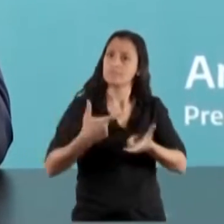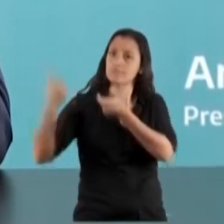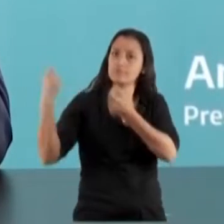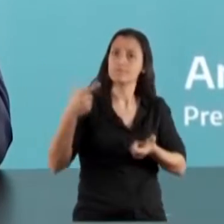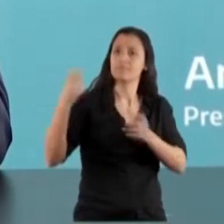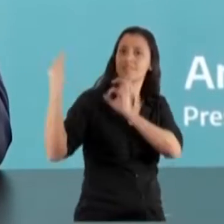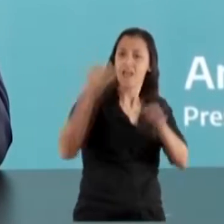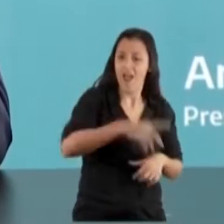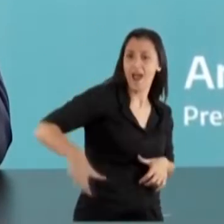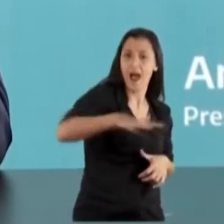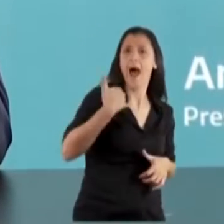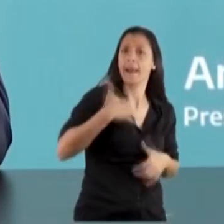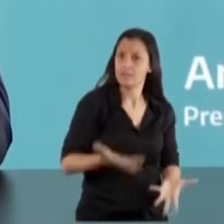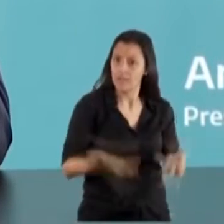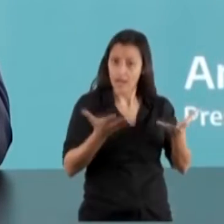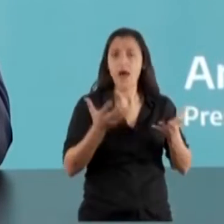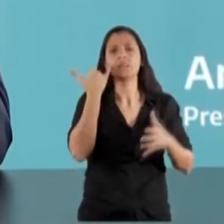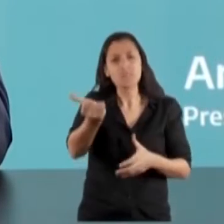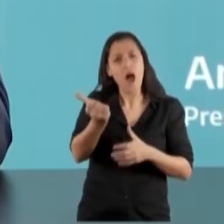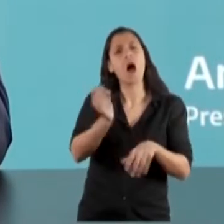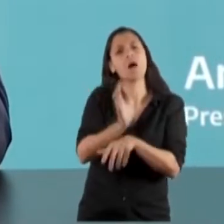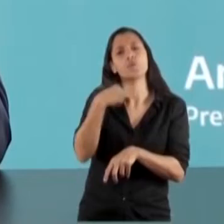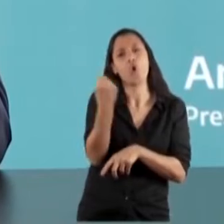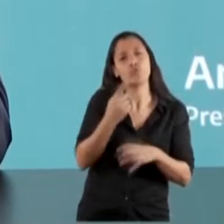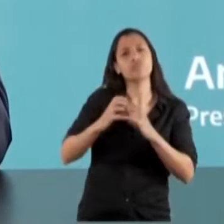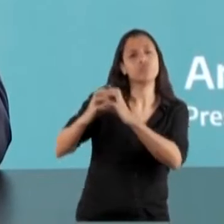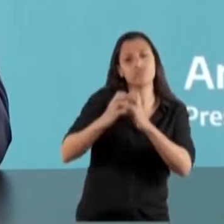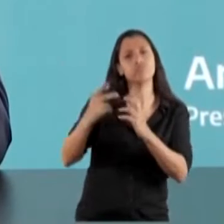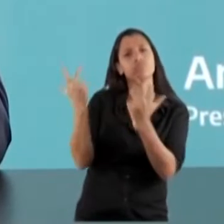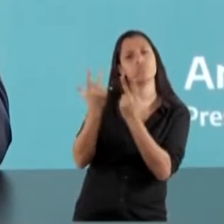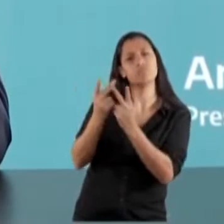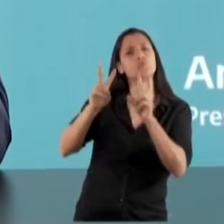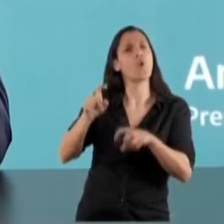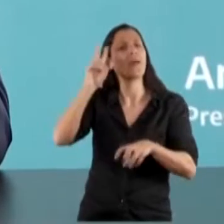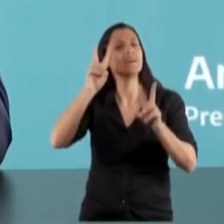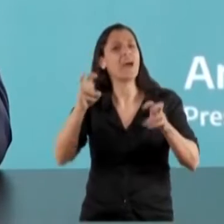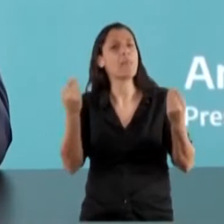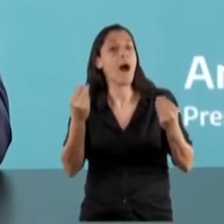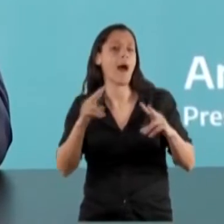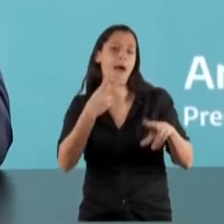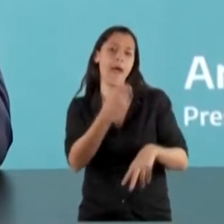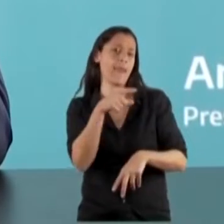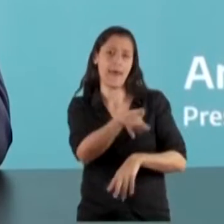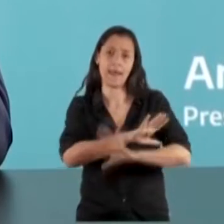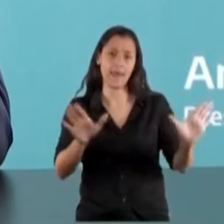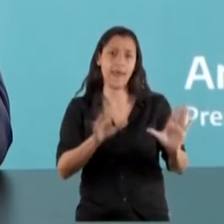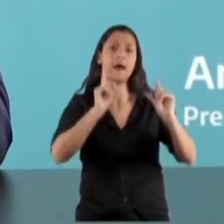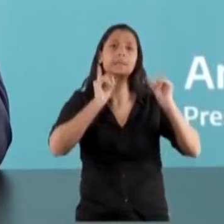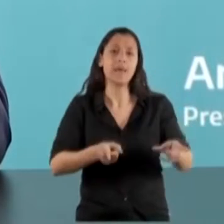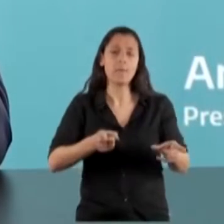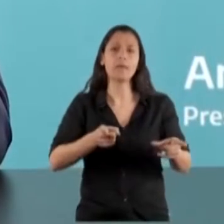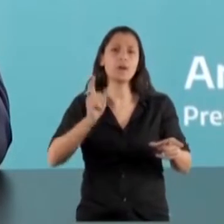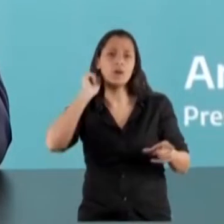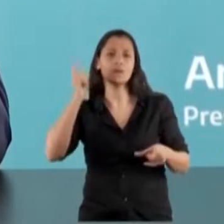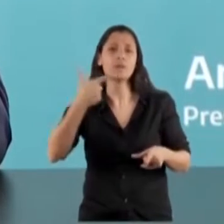lo que ya hemos hablado acá de la potencialidad que hay en energía a partir del shale gas, shale